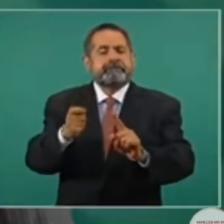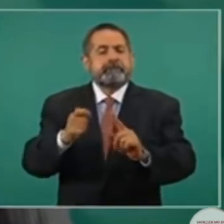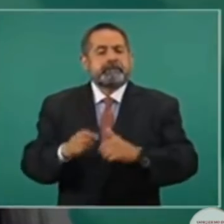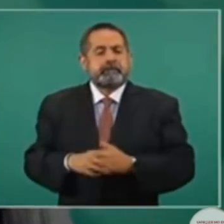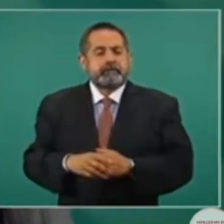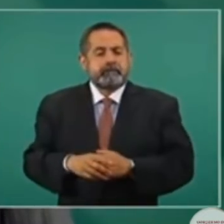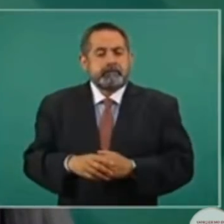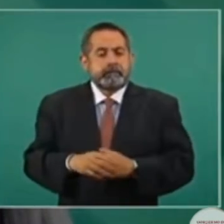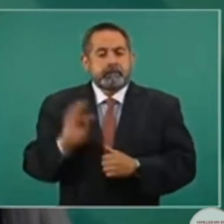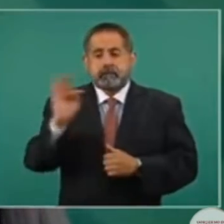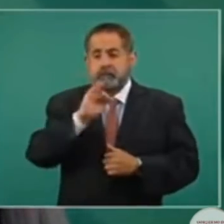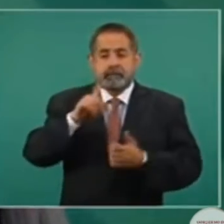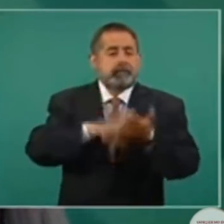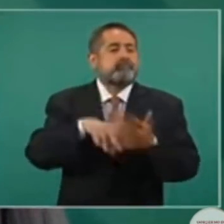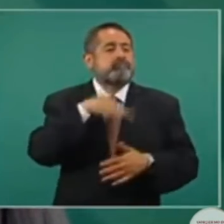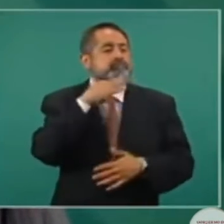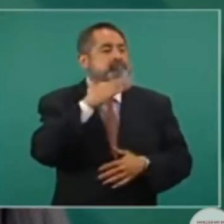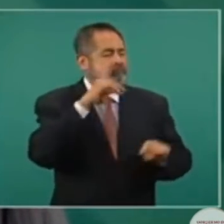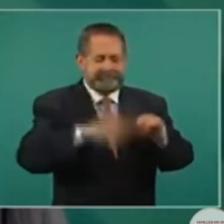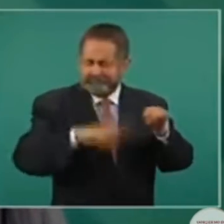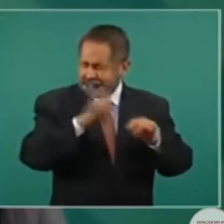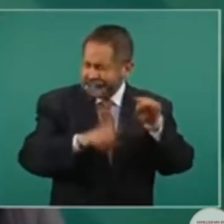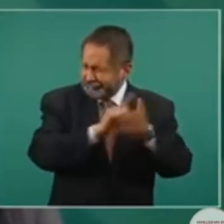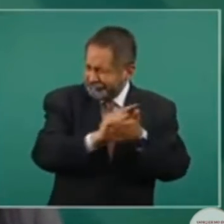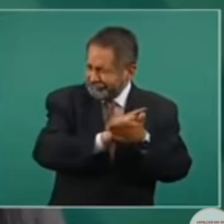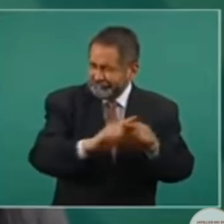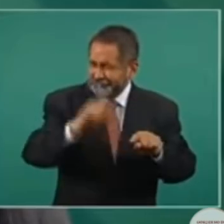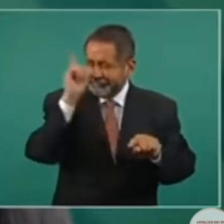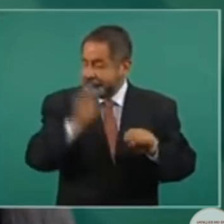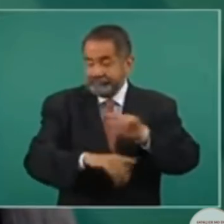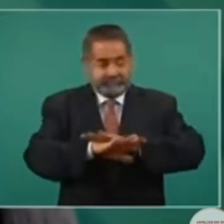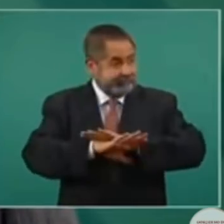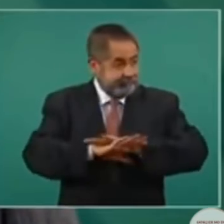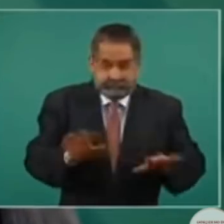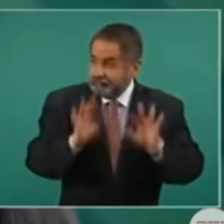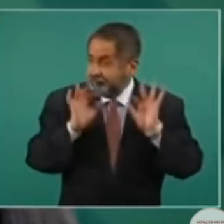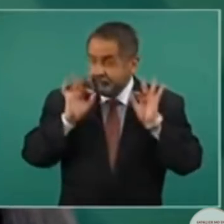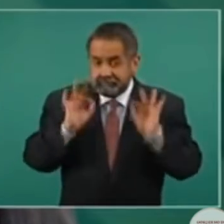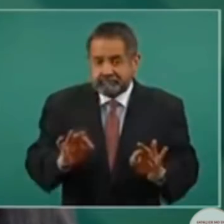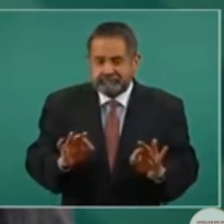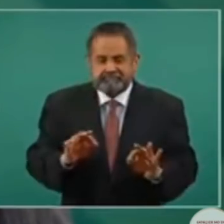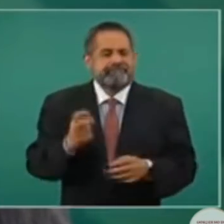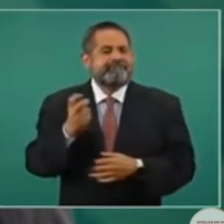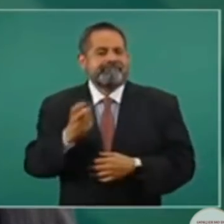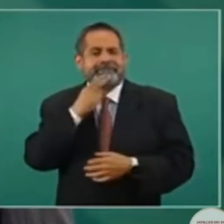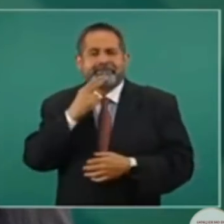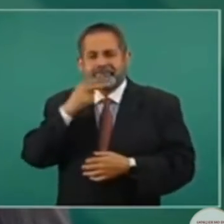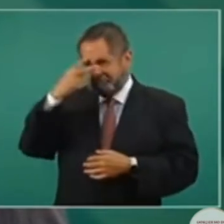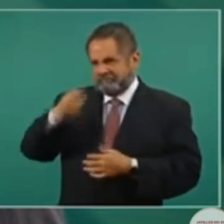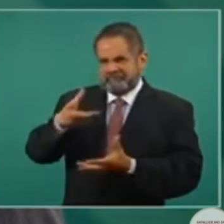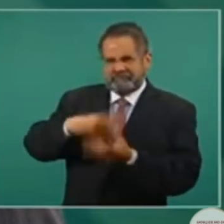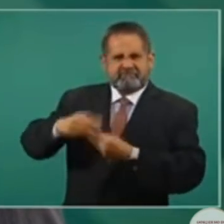Si acabamos con la corrupción, si desterramos la corrupción, se va a lograr el renacimiento de México.